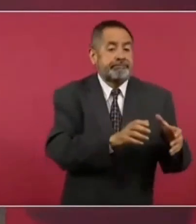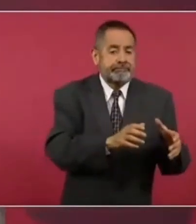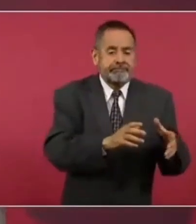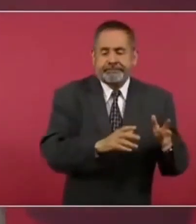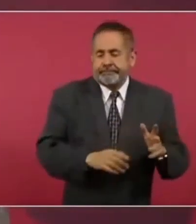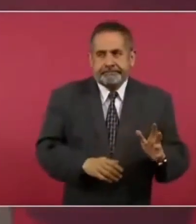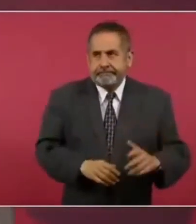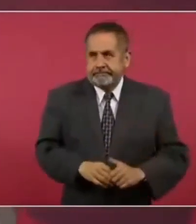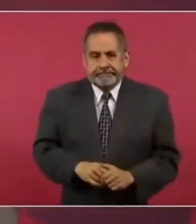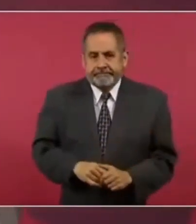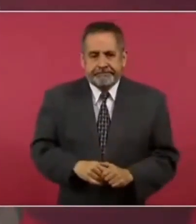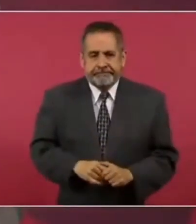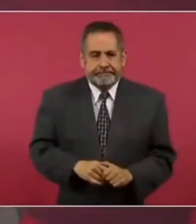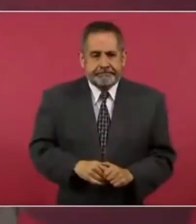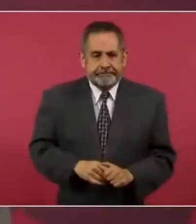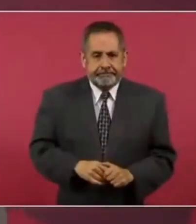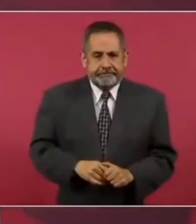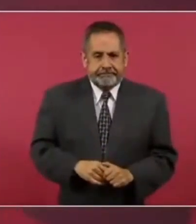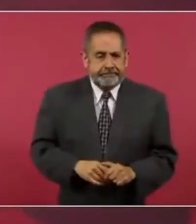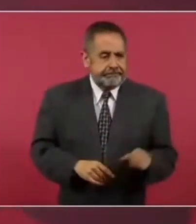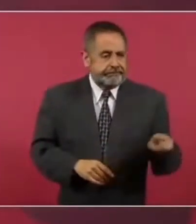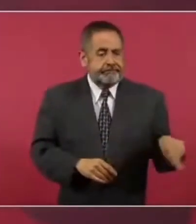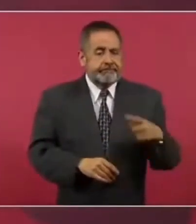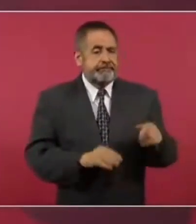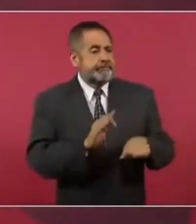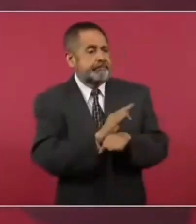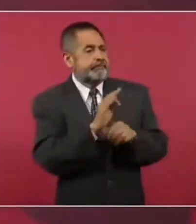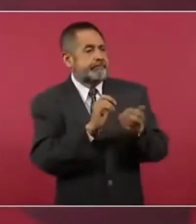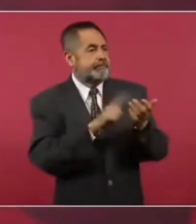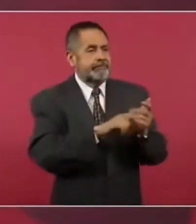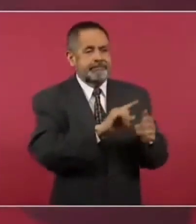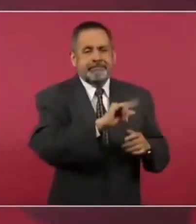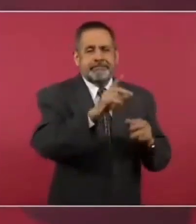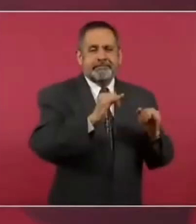de estos aparatos de élite,